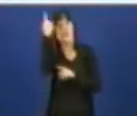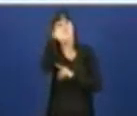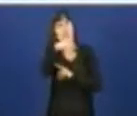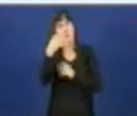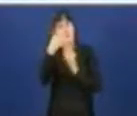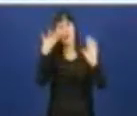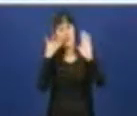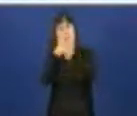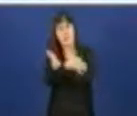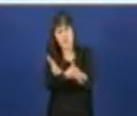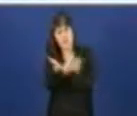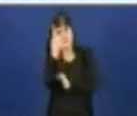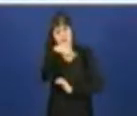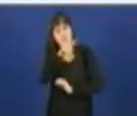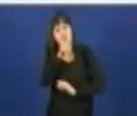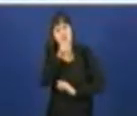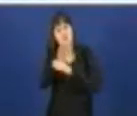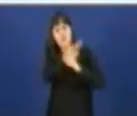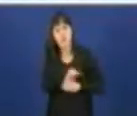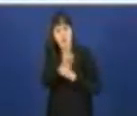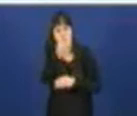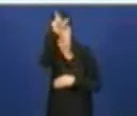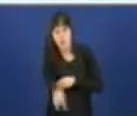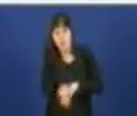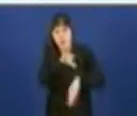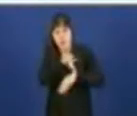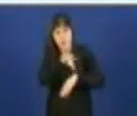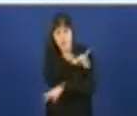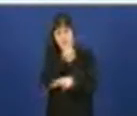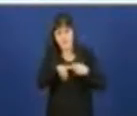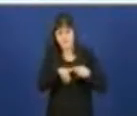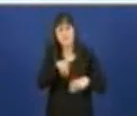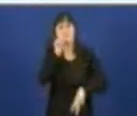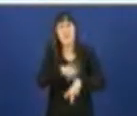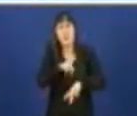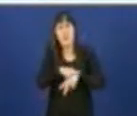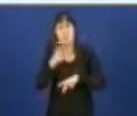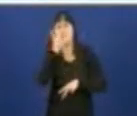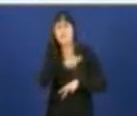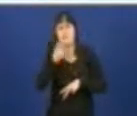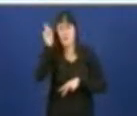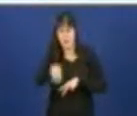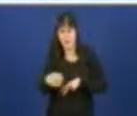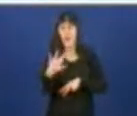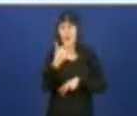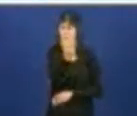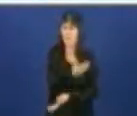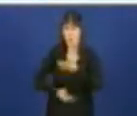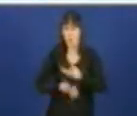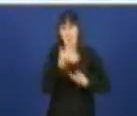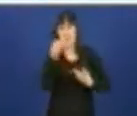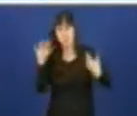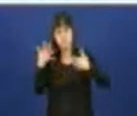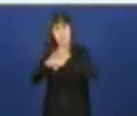hai que tratar os pacientes. En que tempo hai que tratar os pacientes. Temos a colaboración e a implicación de todos os